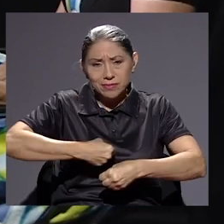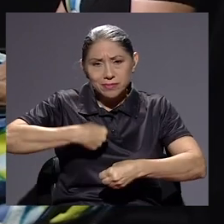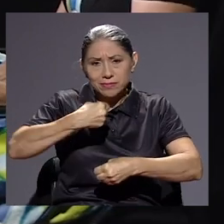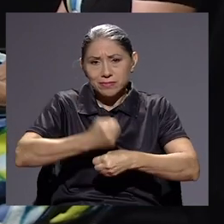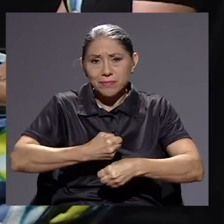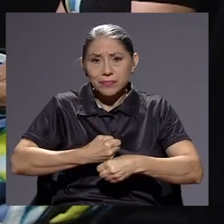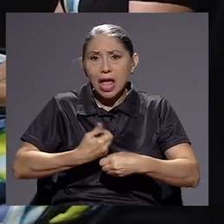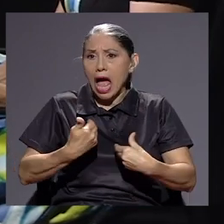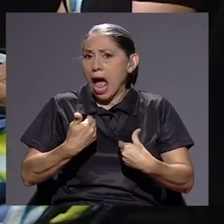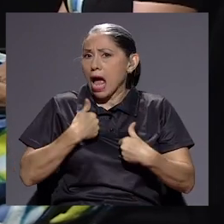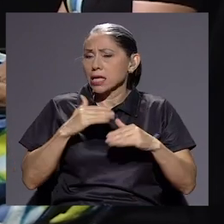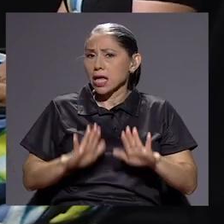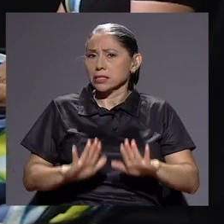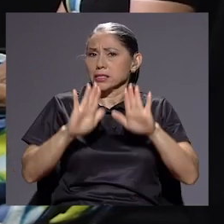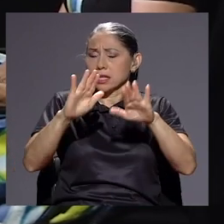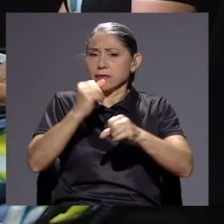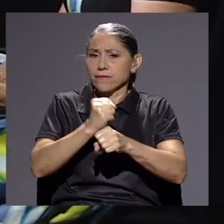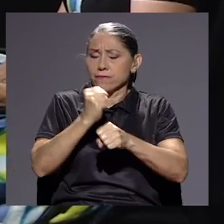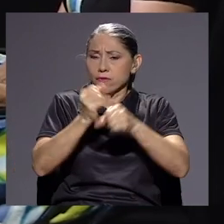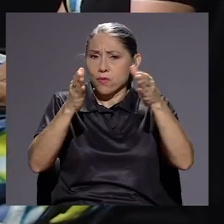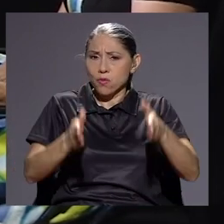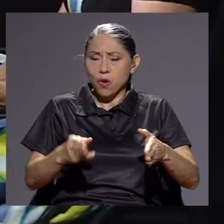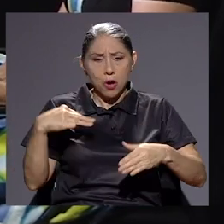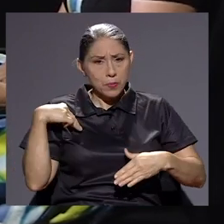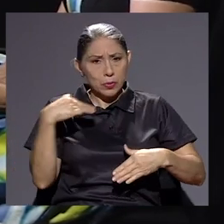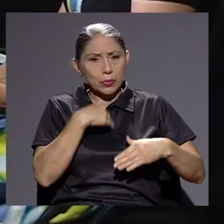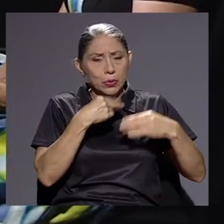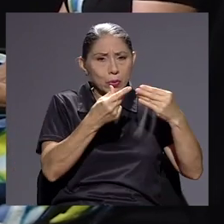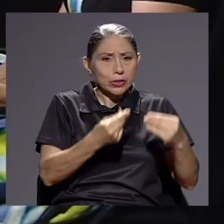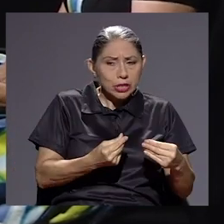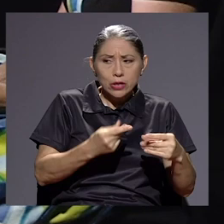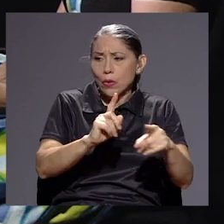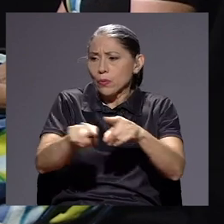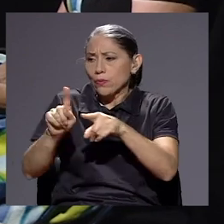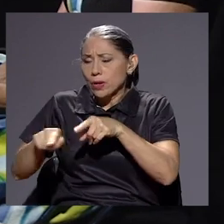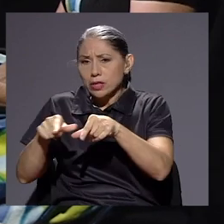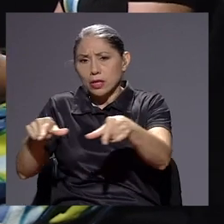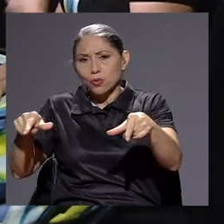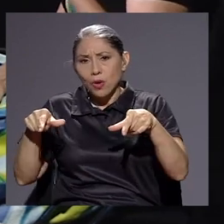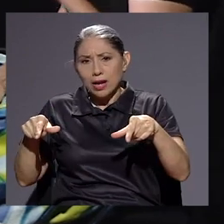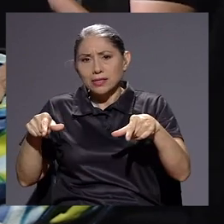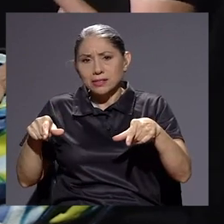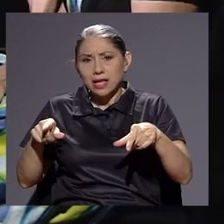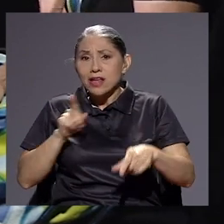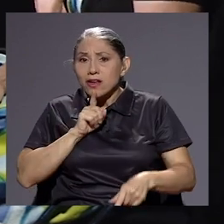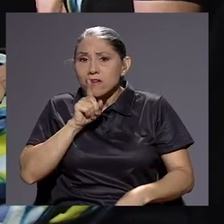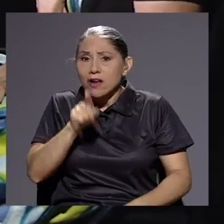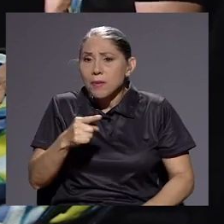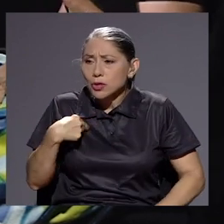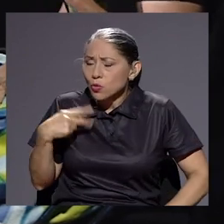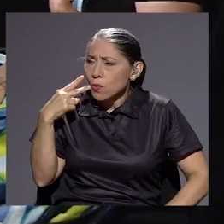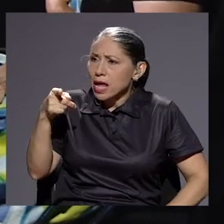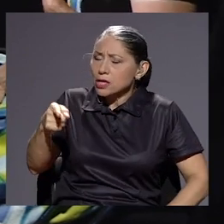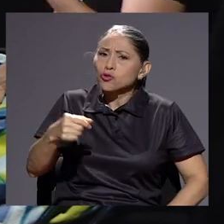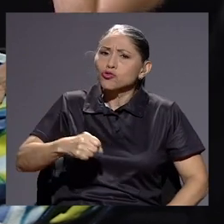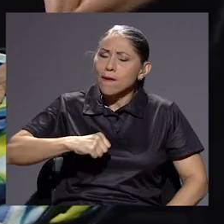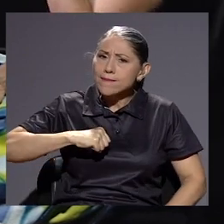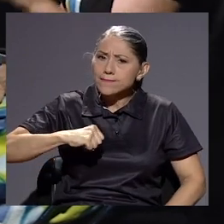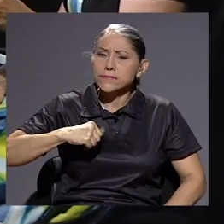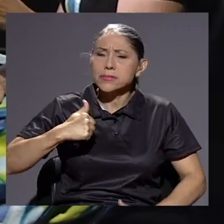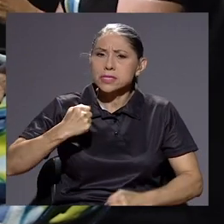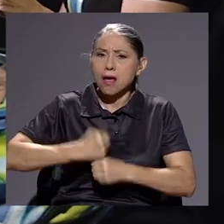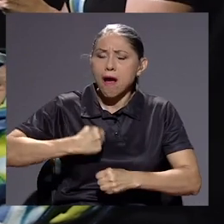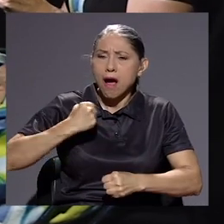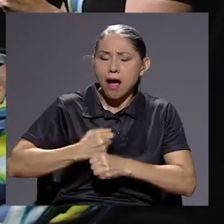Hay funcionarios increíbles, tanto en Hacienda como en muchos otros lugares, que realmente uno les ve la camiseta puesta, o sea, tienen la camiseta de